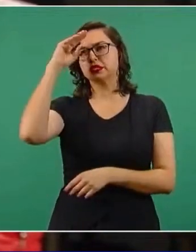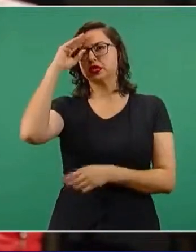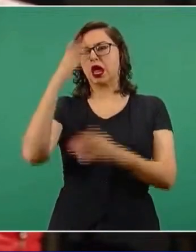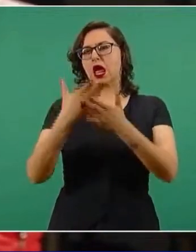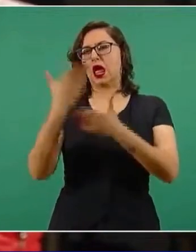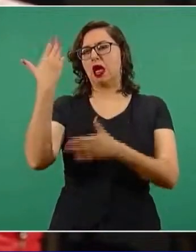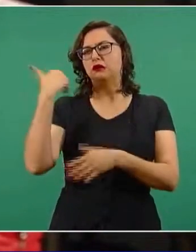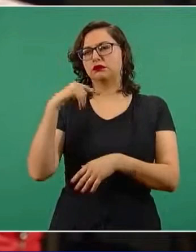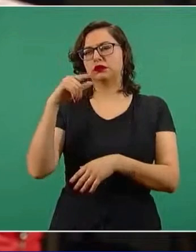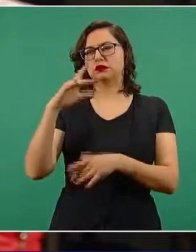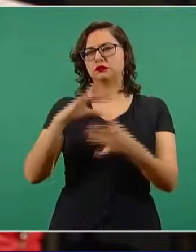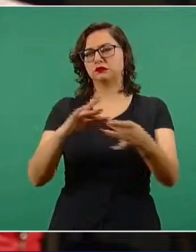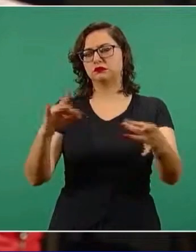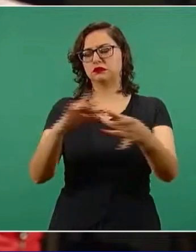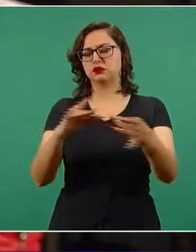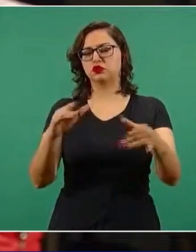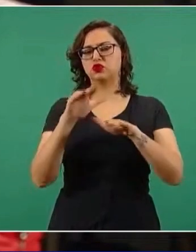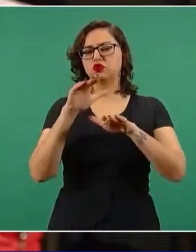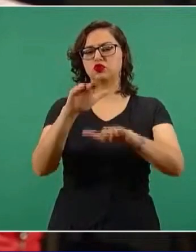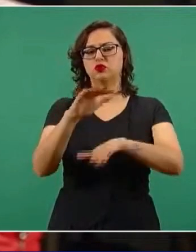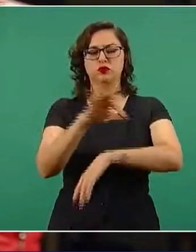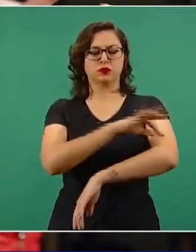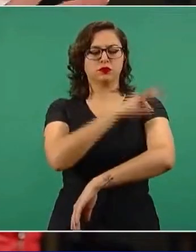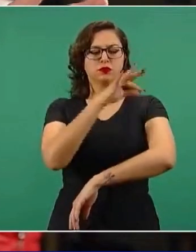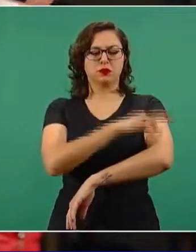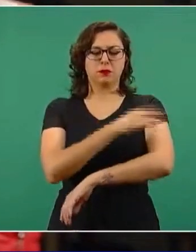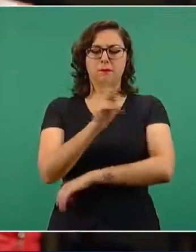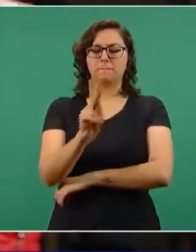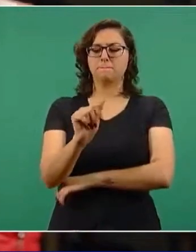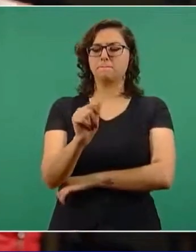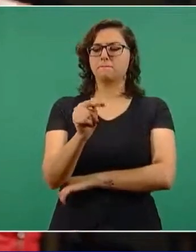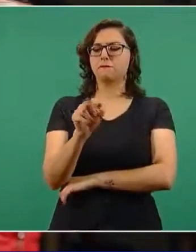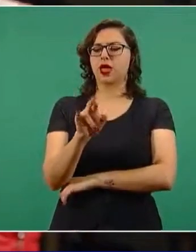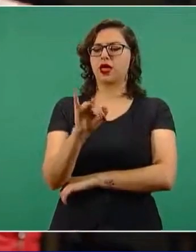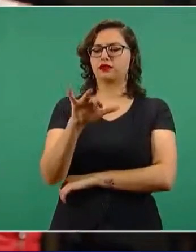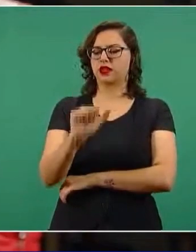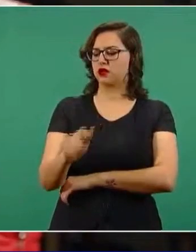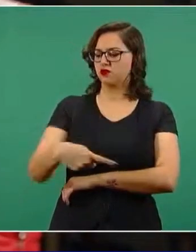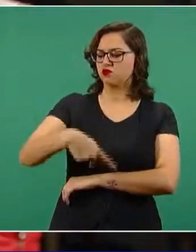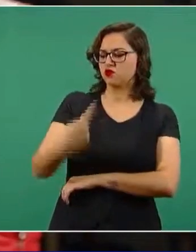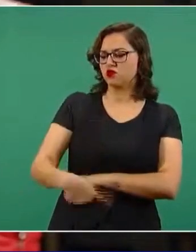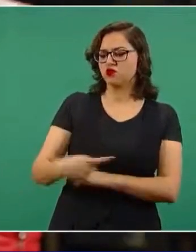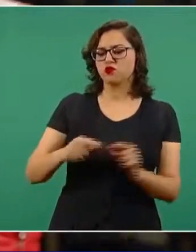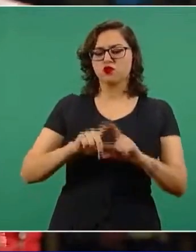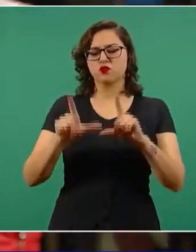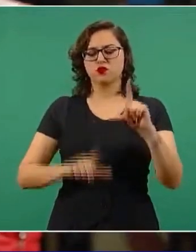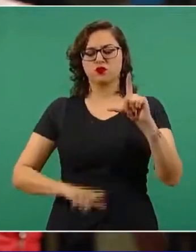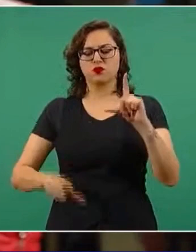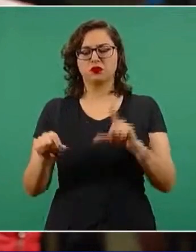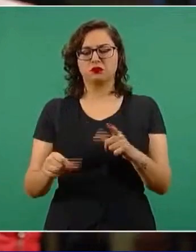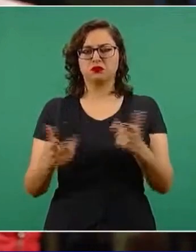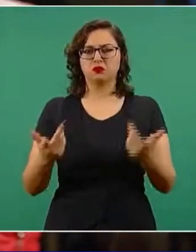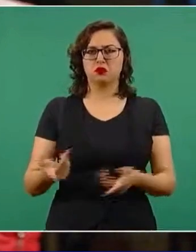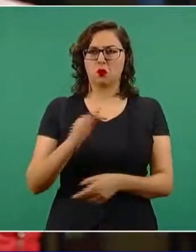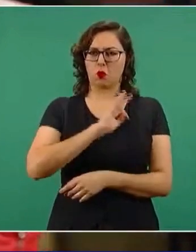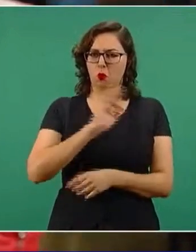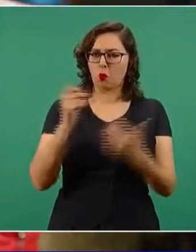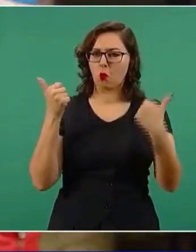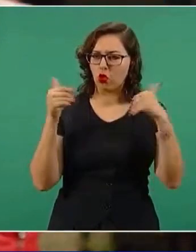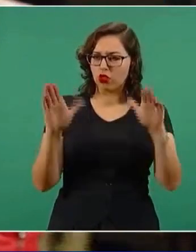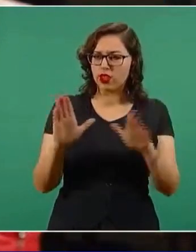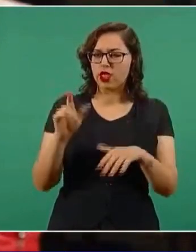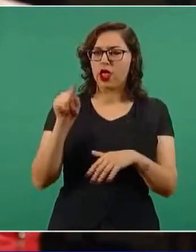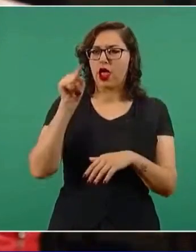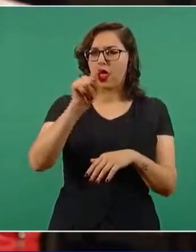vacuna pueda tener acceso a los países, como usted lo comentó, canciller, esos 22 países que no tienen acceso? ¿Se tiene